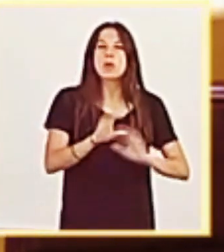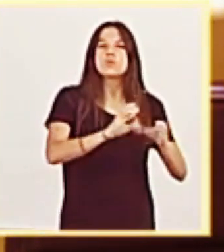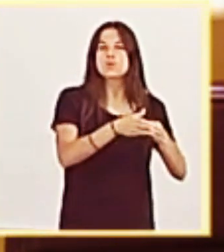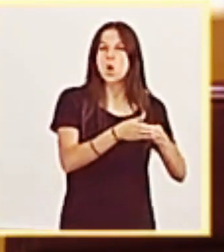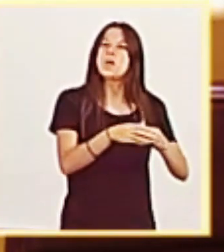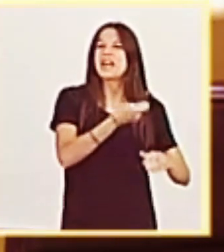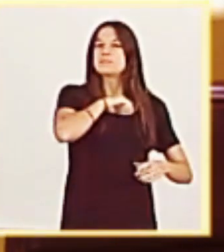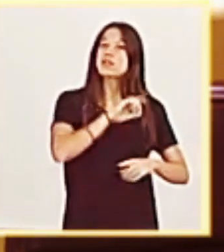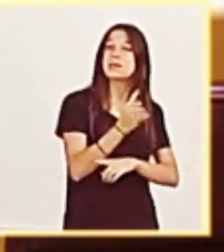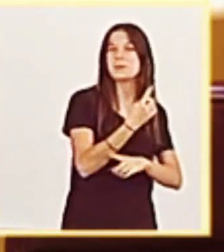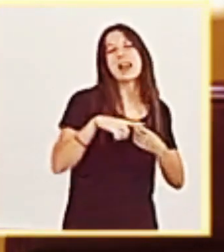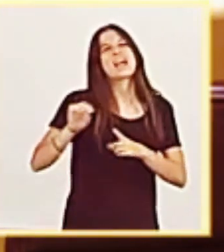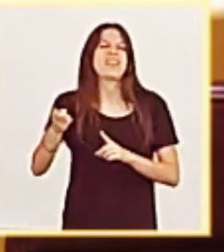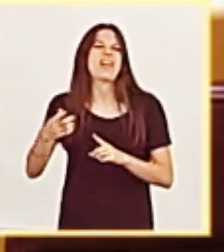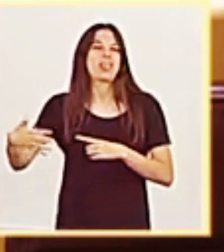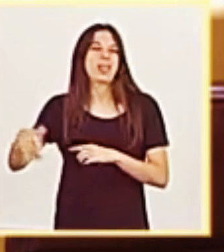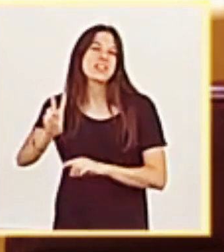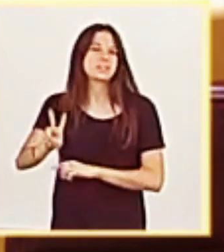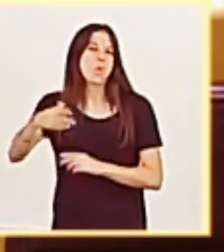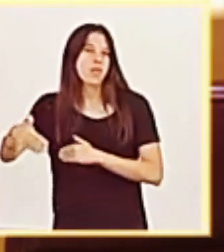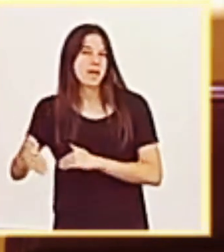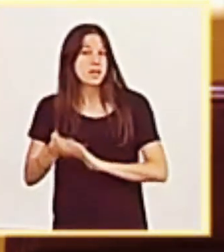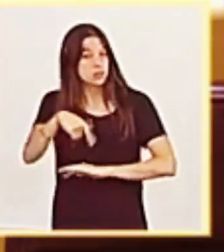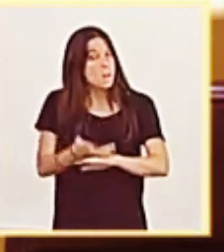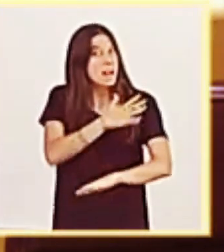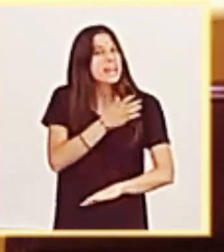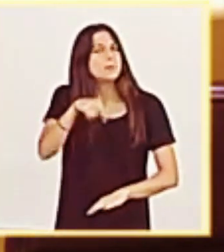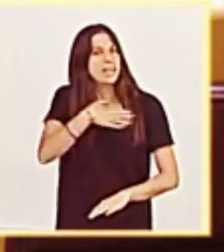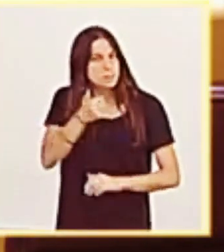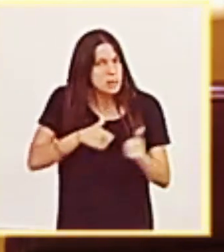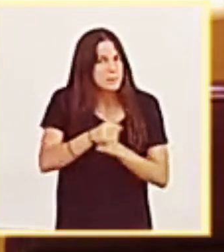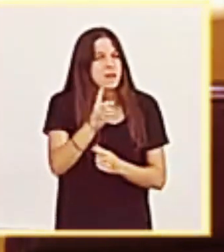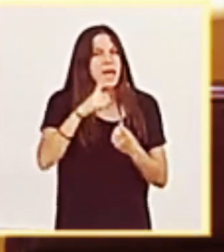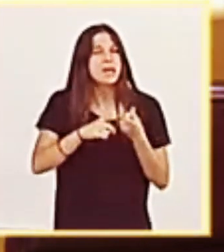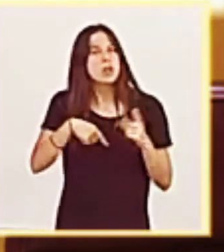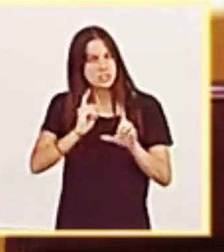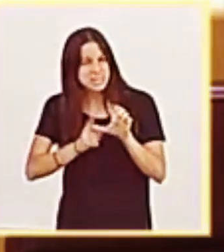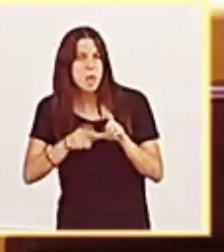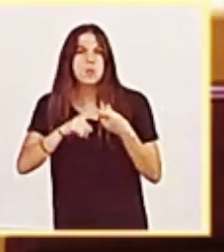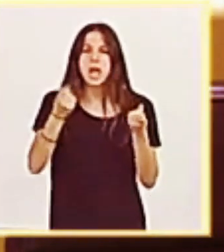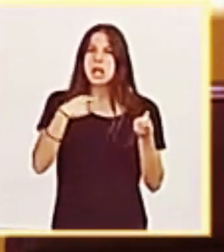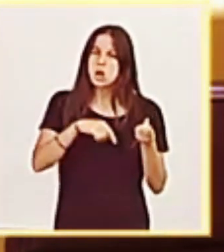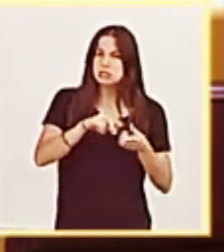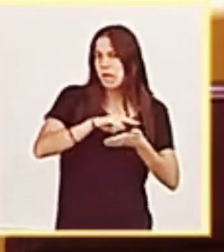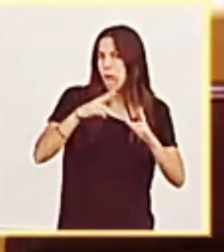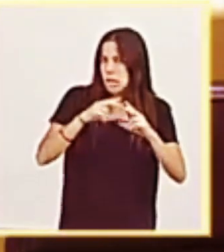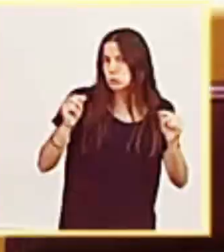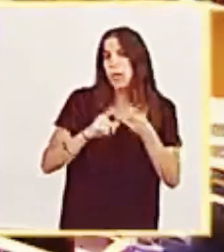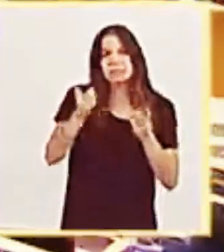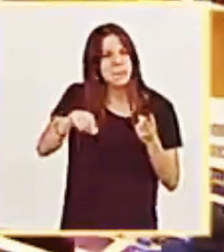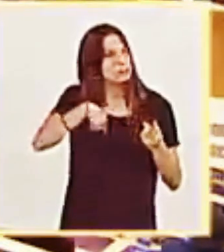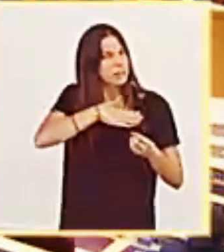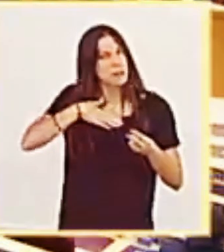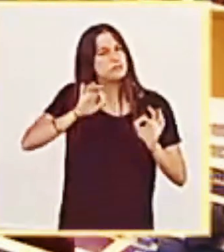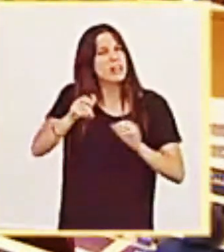Y oiga, que en Baleares también queremos ser de primera. Y los de Extremadura, y los de Andalucía, y los de Asturias también. Bien. Y lo que está